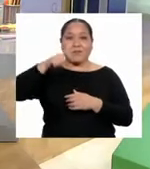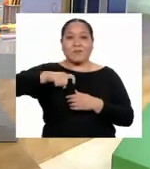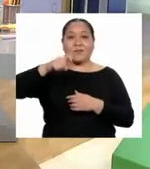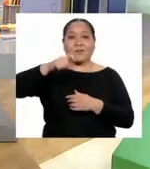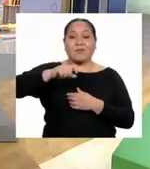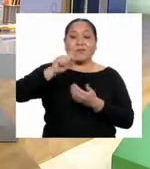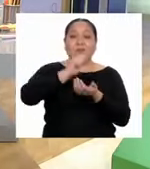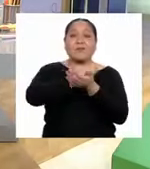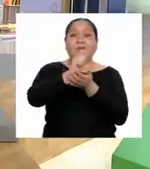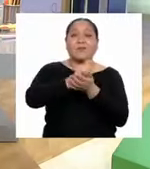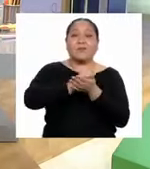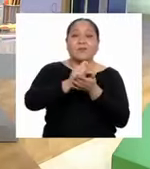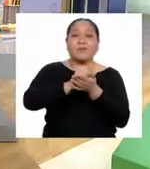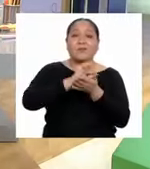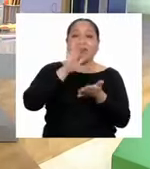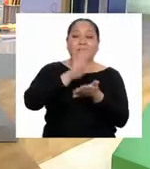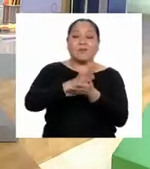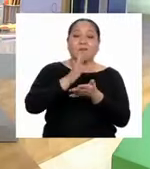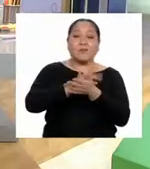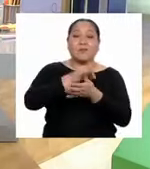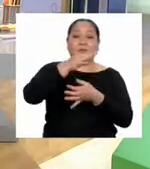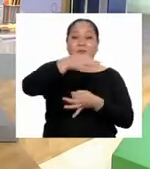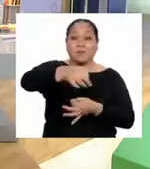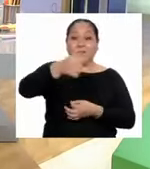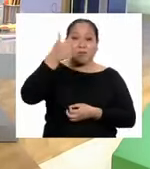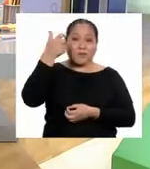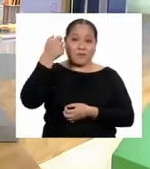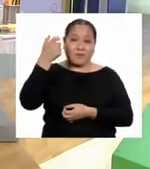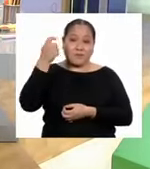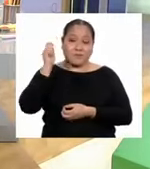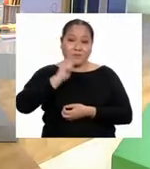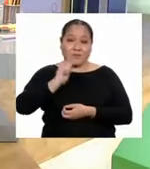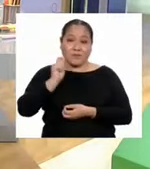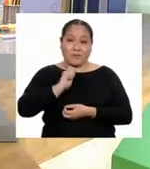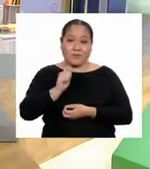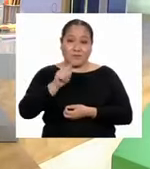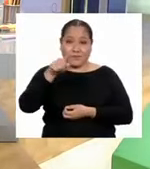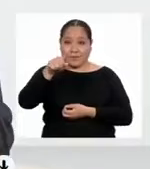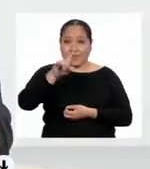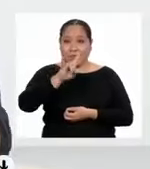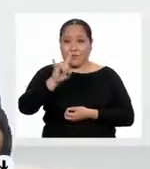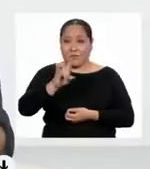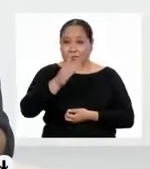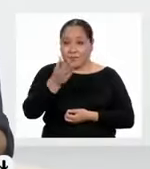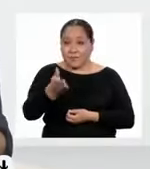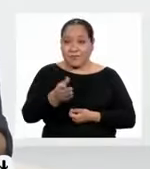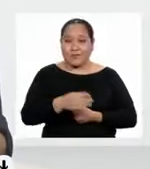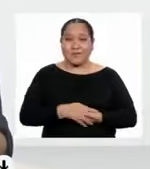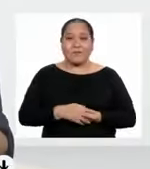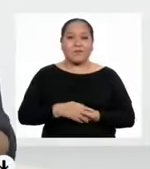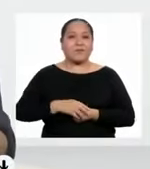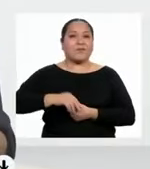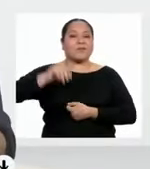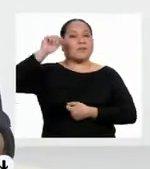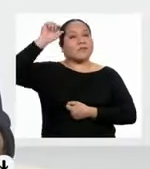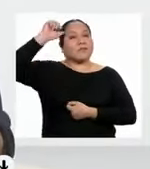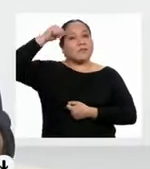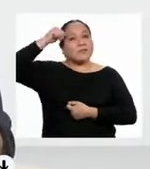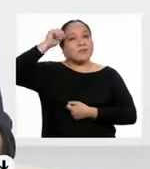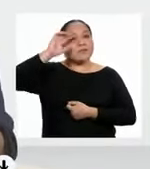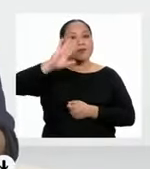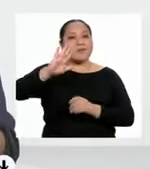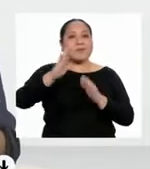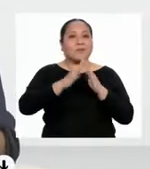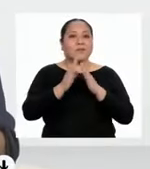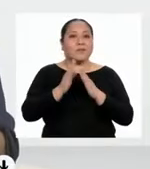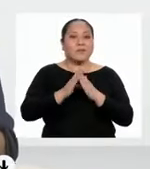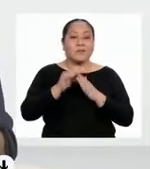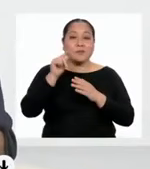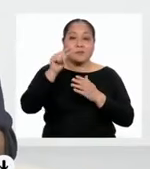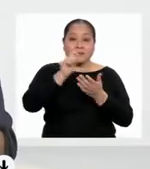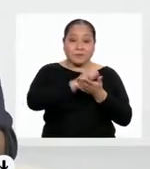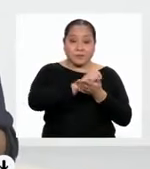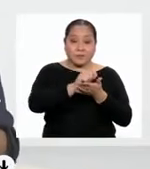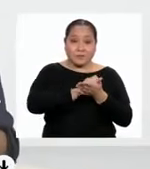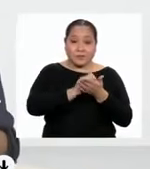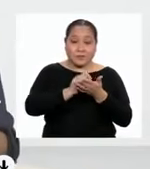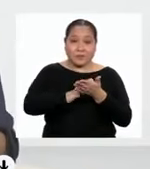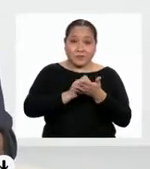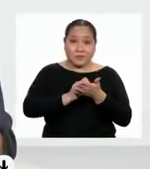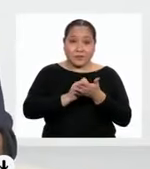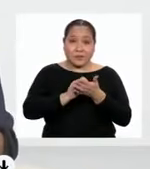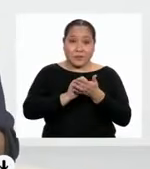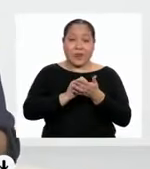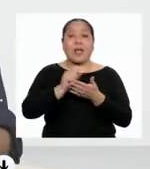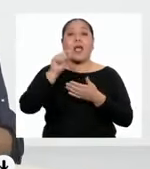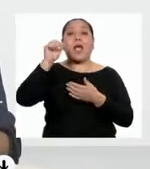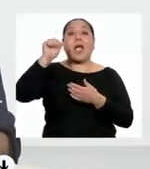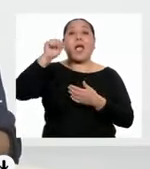sus apuntes, lapiceros y cualquier otro material que les sirva. Recuerden, en casa, que los apuntes son muy